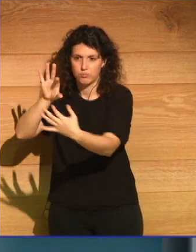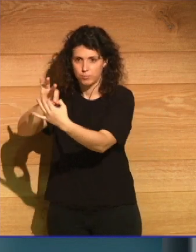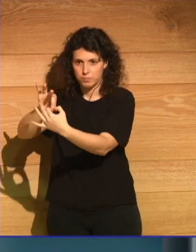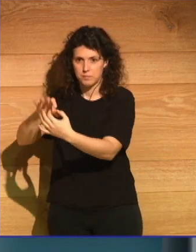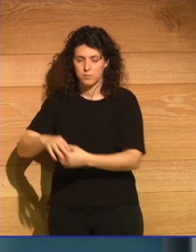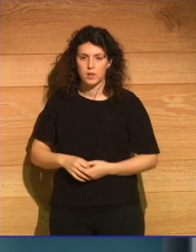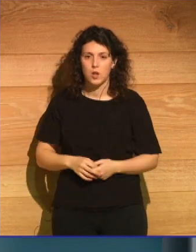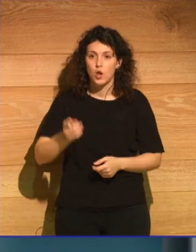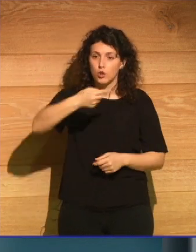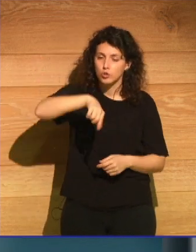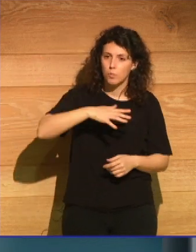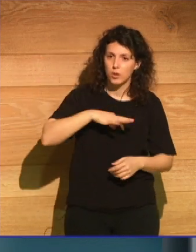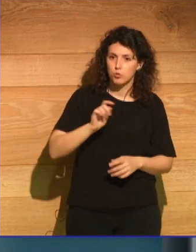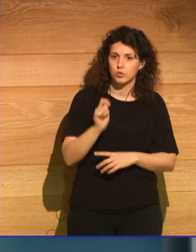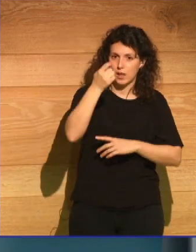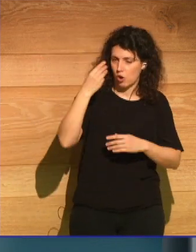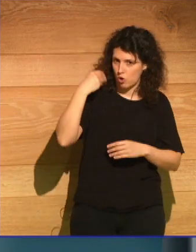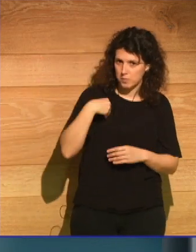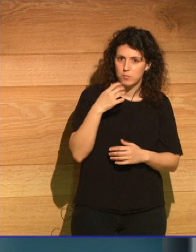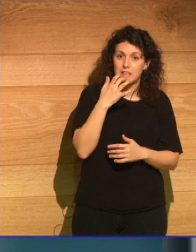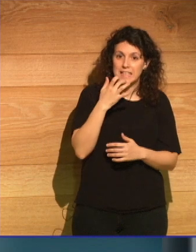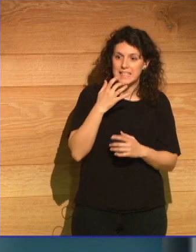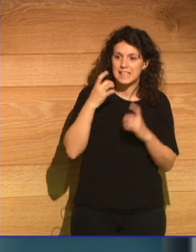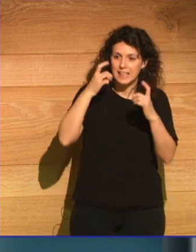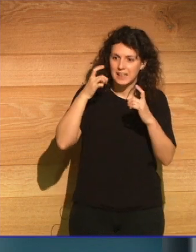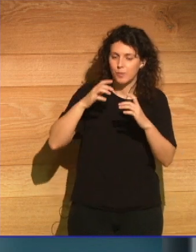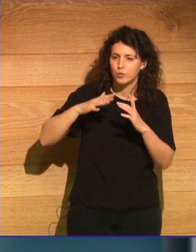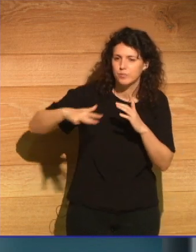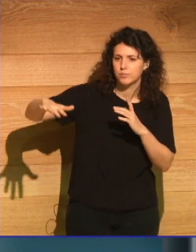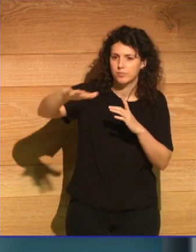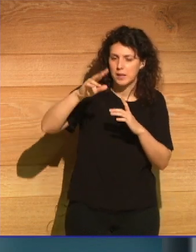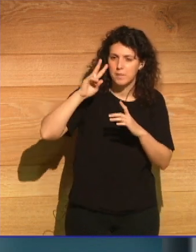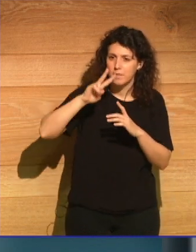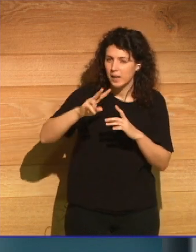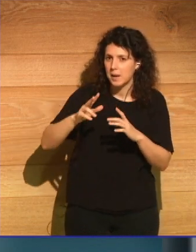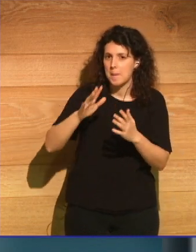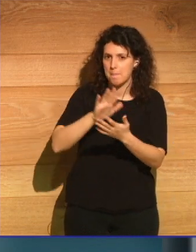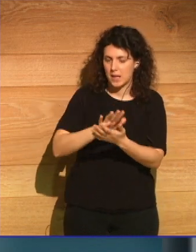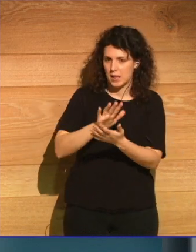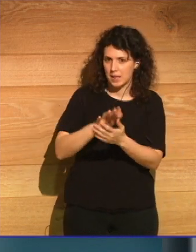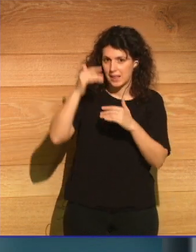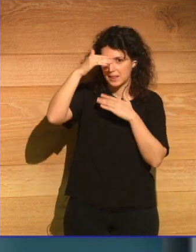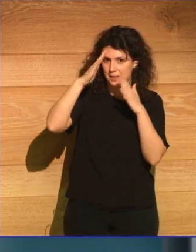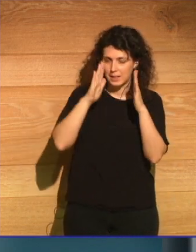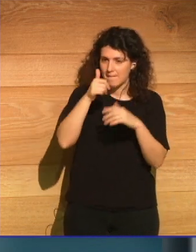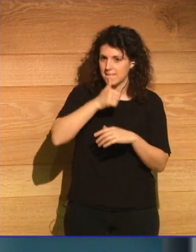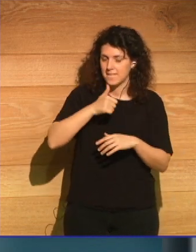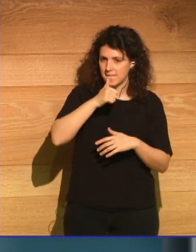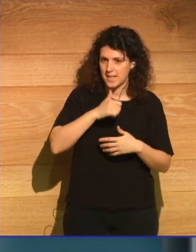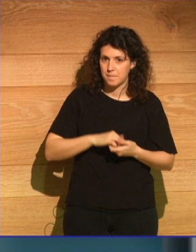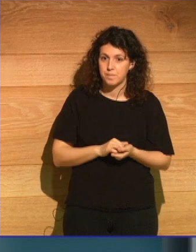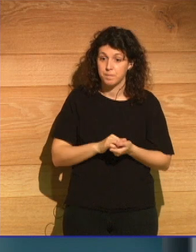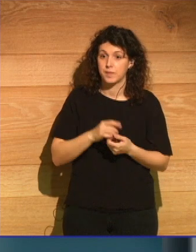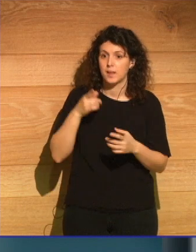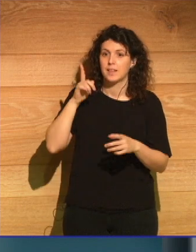Nosotros podemos lograr lo mismo si elegimos observar con paciencia y atención, y de ese modo podemos